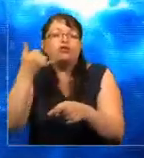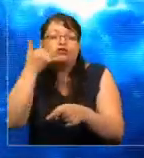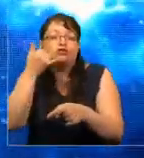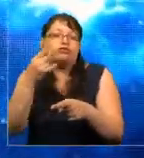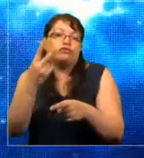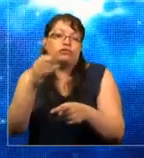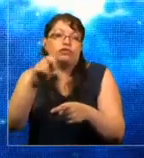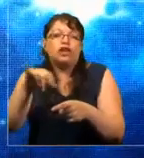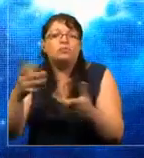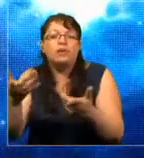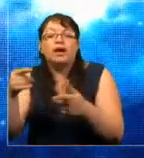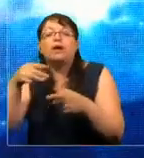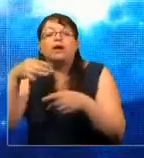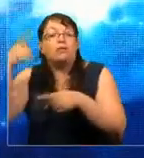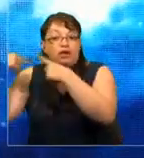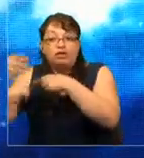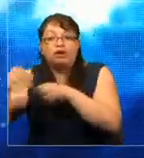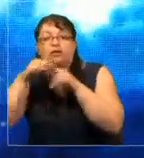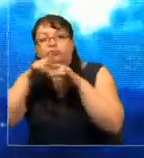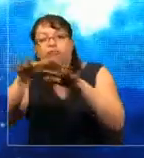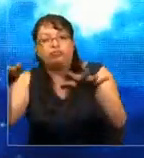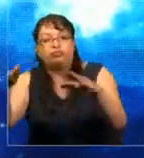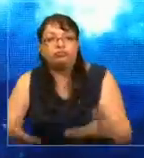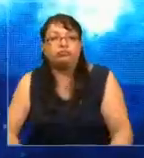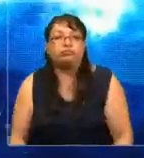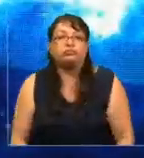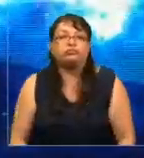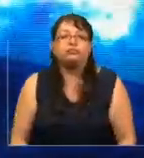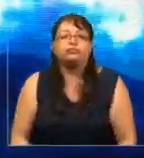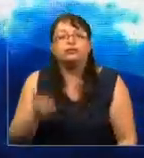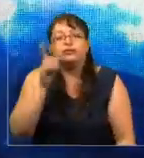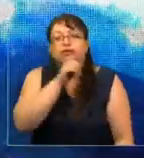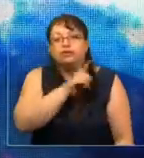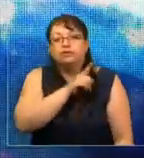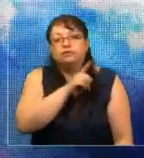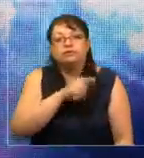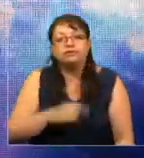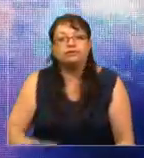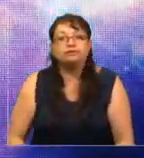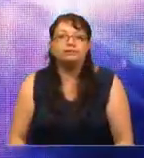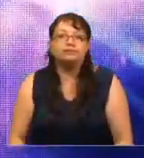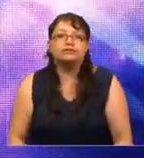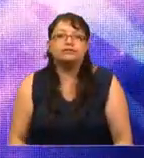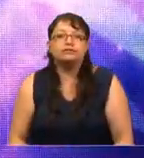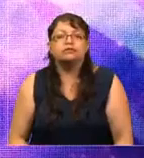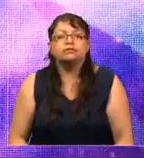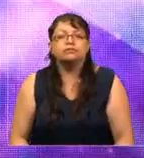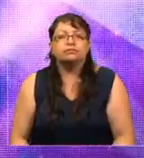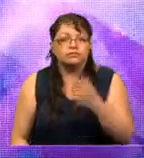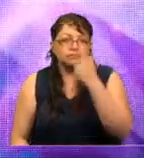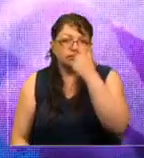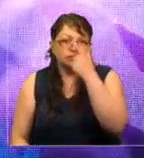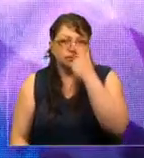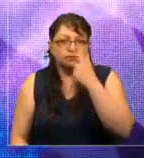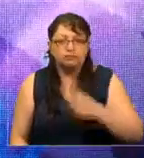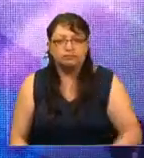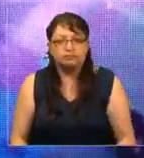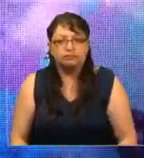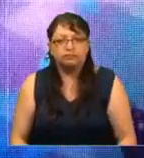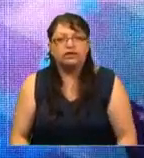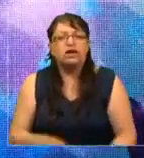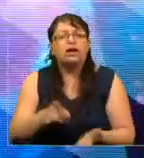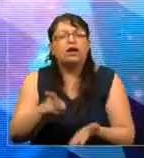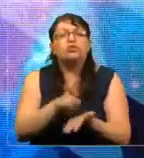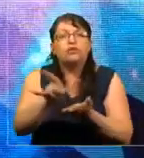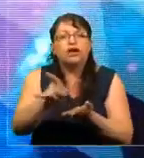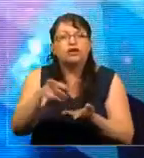para contar esa historia. Y lo último, estamos en un punto de quiebre, o como dice Malcolm Gladwell en Nueva York,